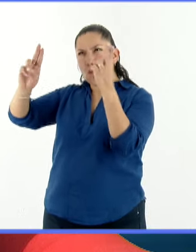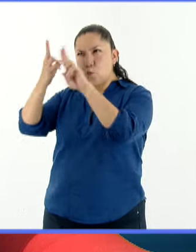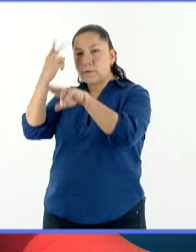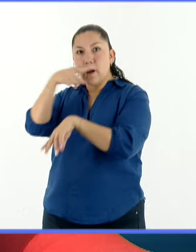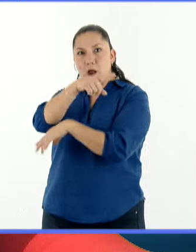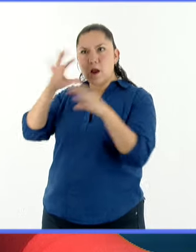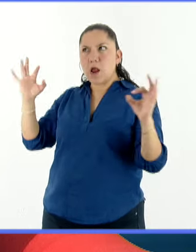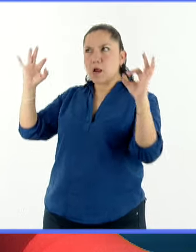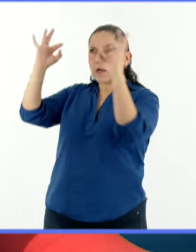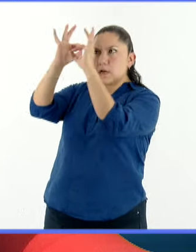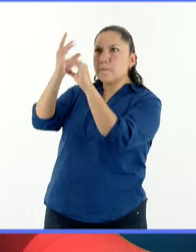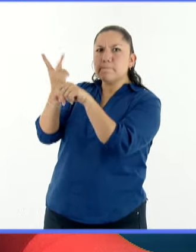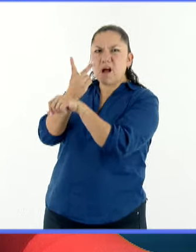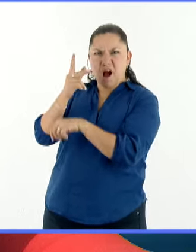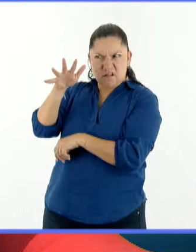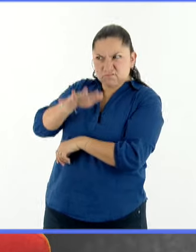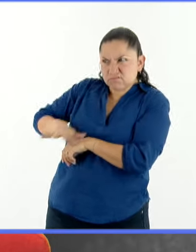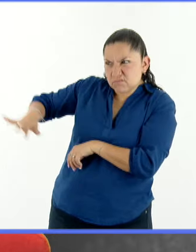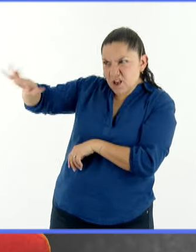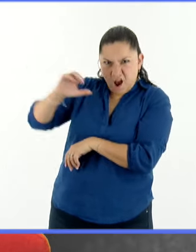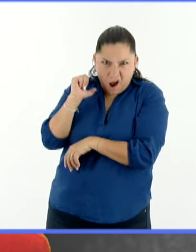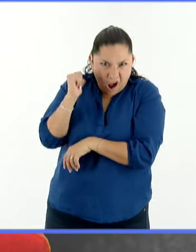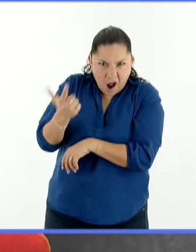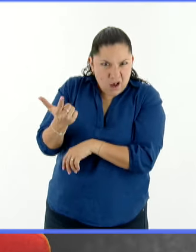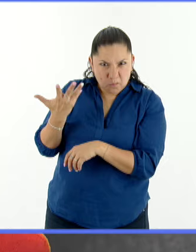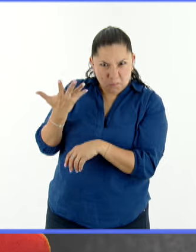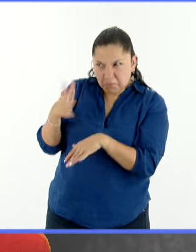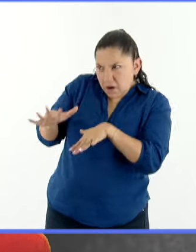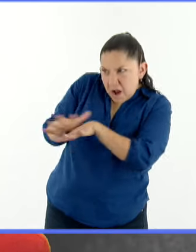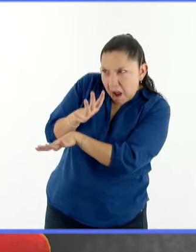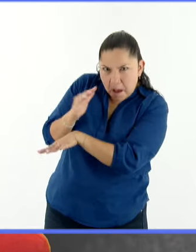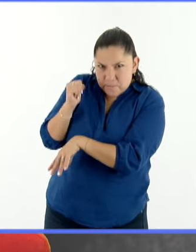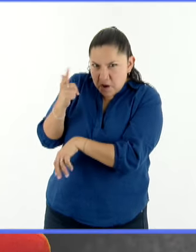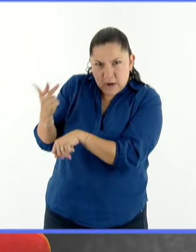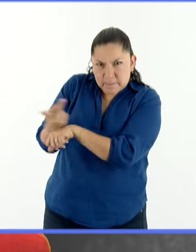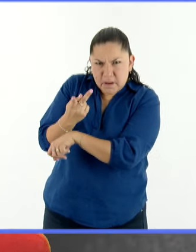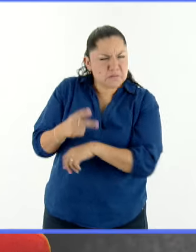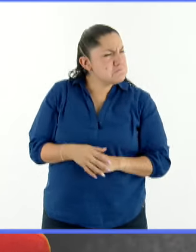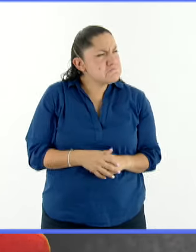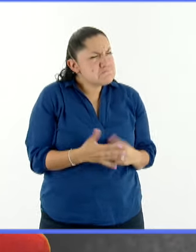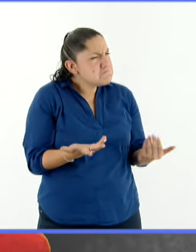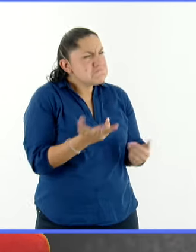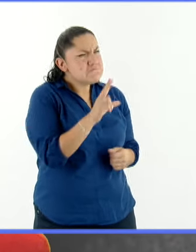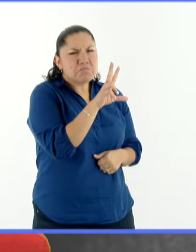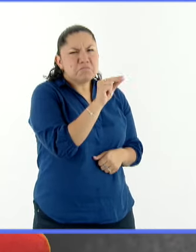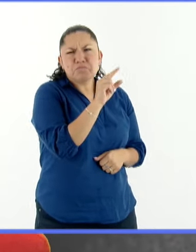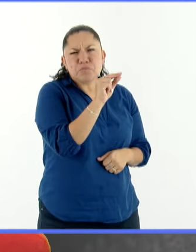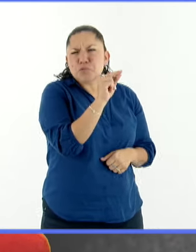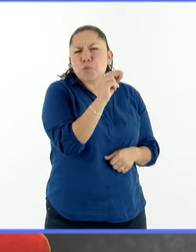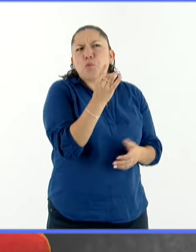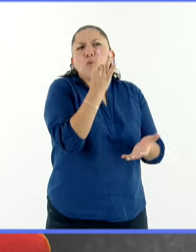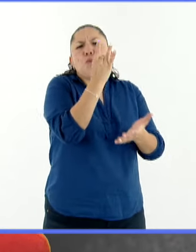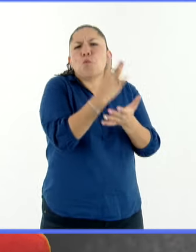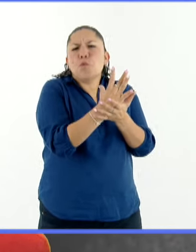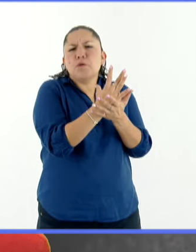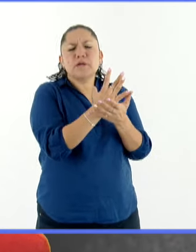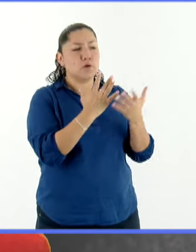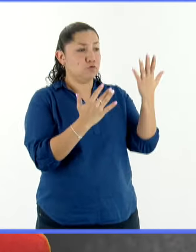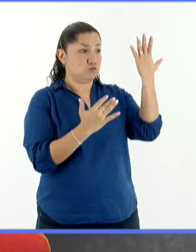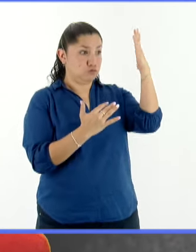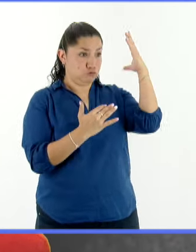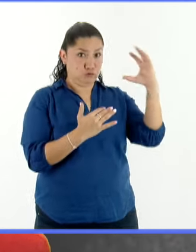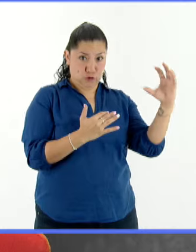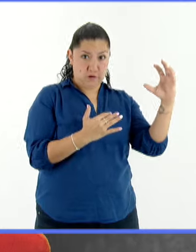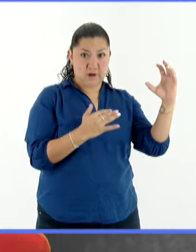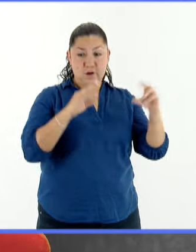cuando un evento de este tipo sucede? En realidad, no. Simplemente la Luna está pasando entre la Tierra y el Sol y lo único